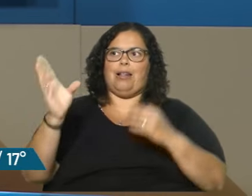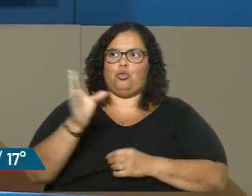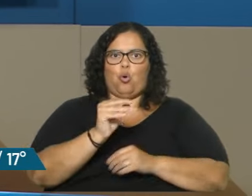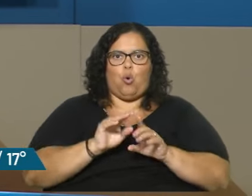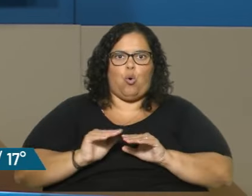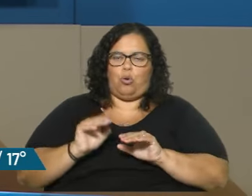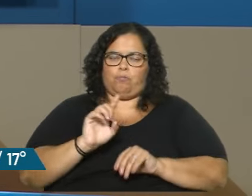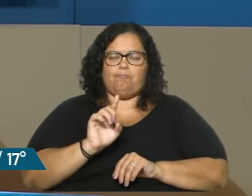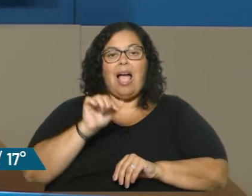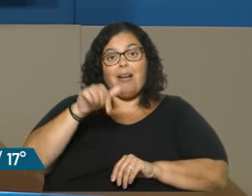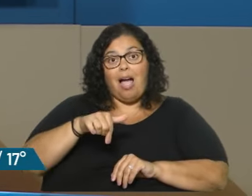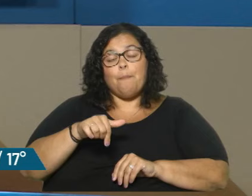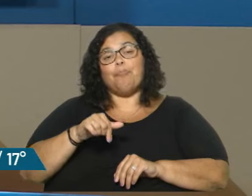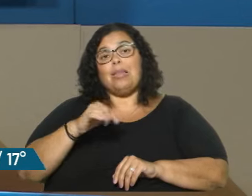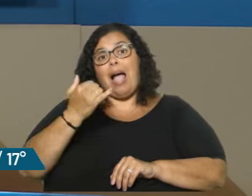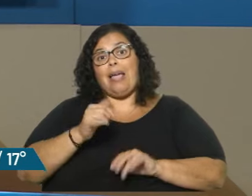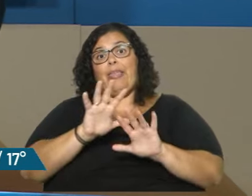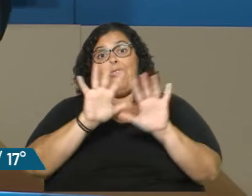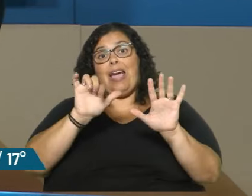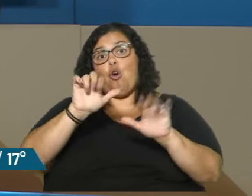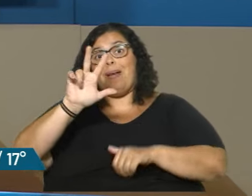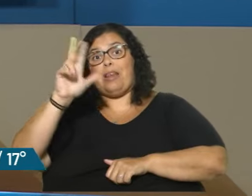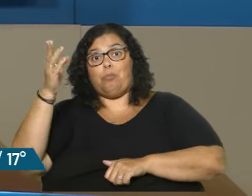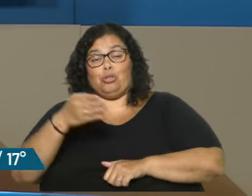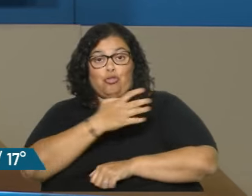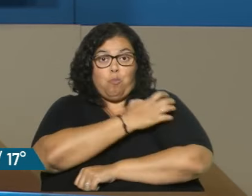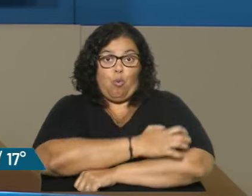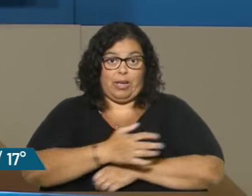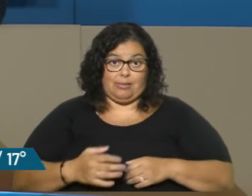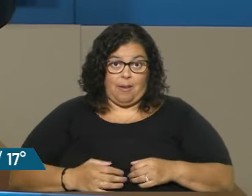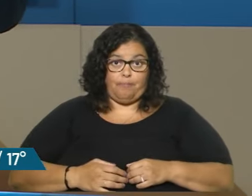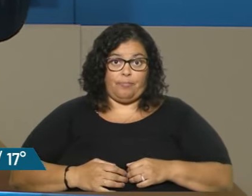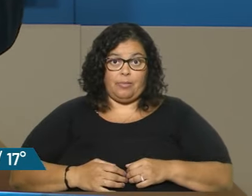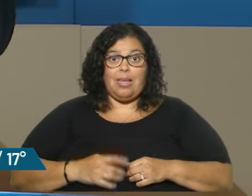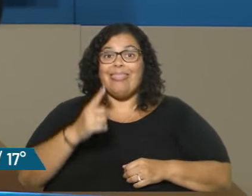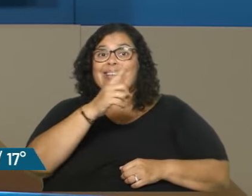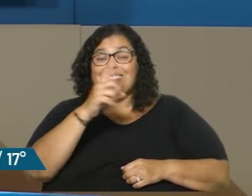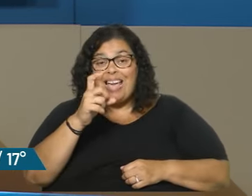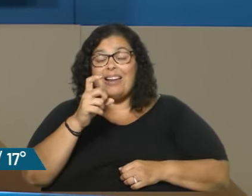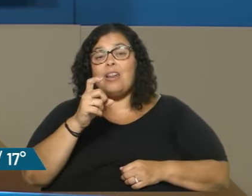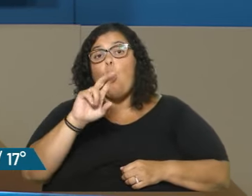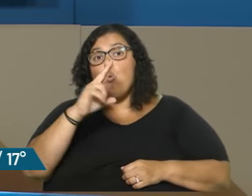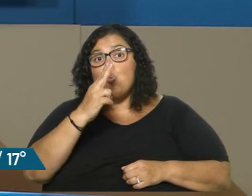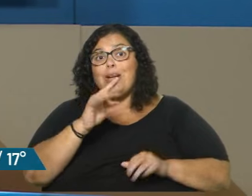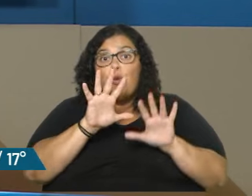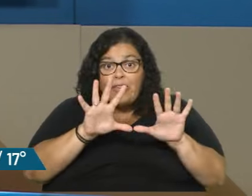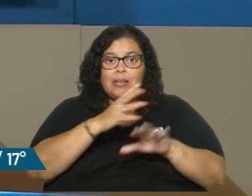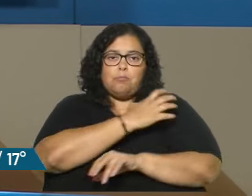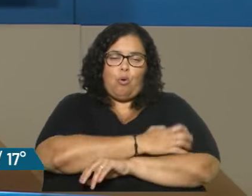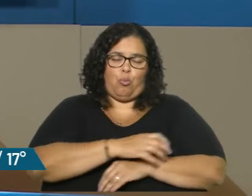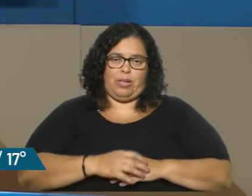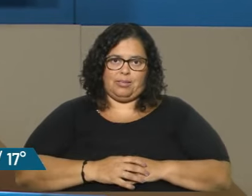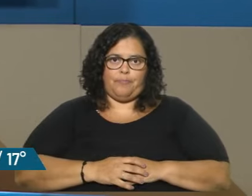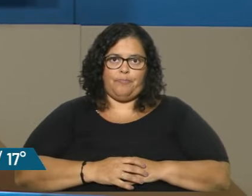un 10,3% de pobreza 10 de cada 100 uruguayos son pobres, 3 de cada 100, de cada 1.000